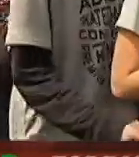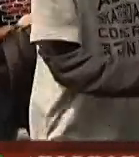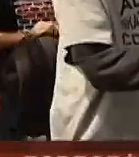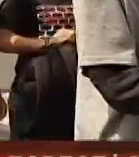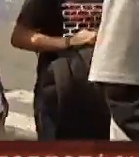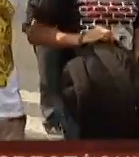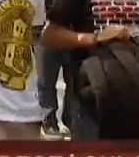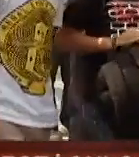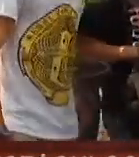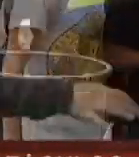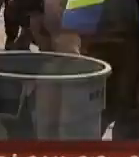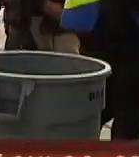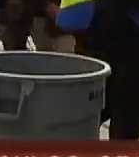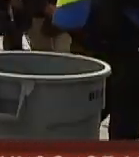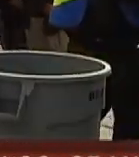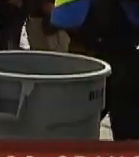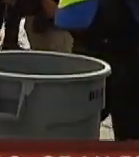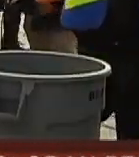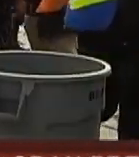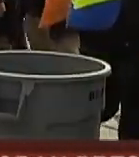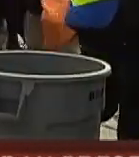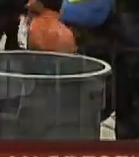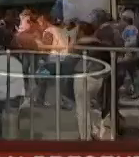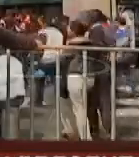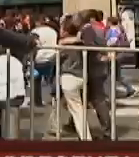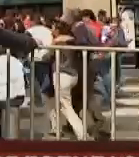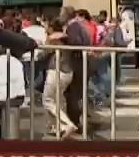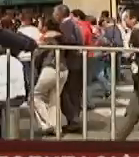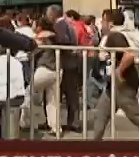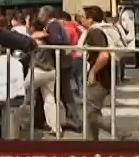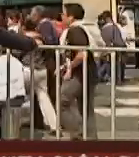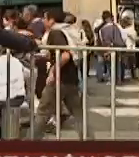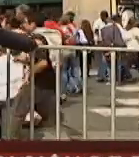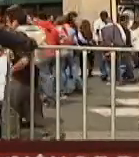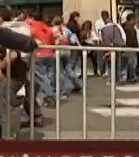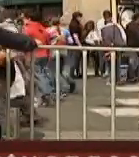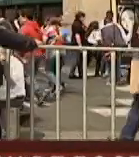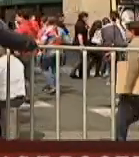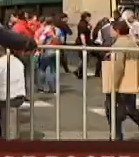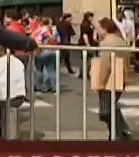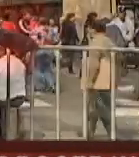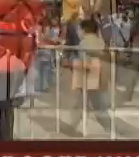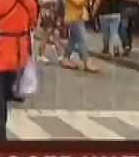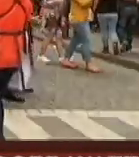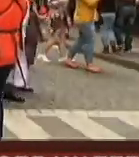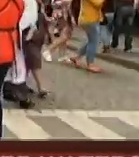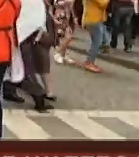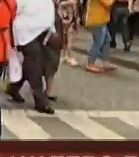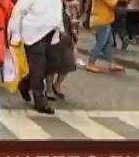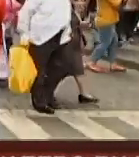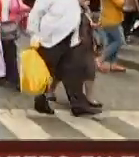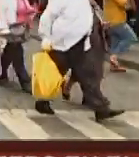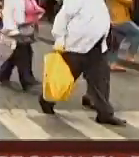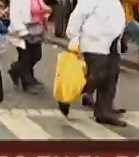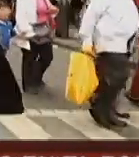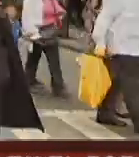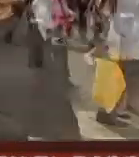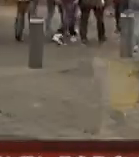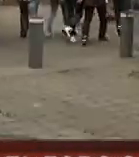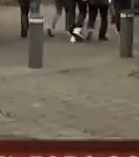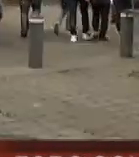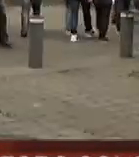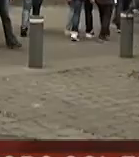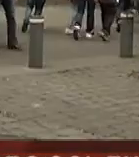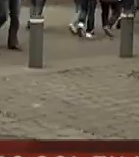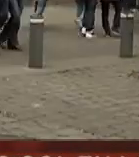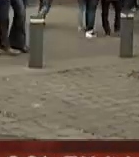Alrededor de las 6 de la tarde el zócalo lucía repleto pero la gente no paraba de llegar Luego de cancelarse los accesos se invitó a la gente a seguir el